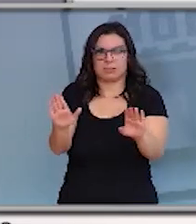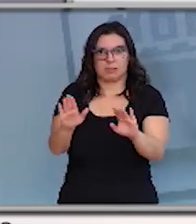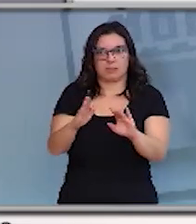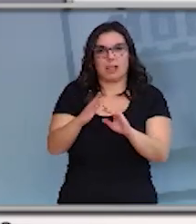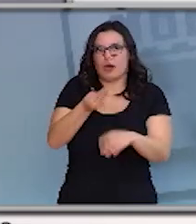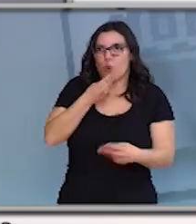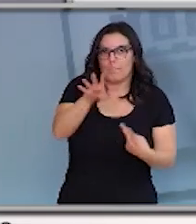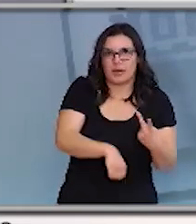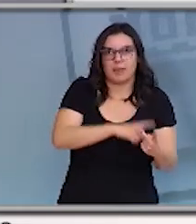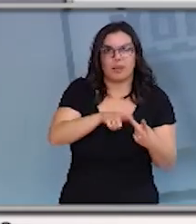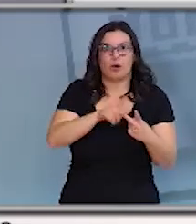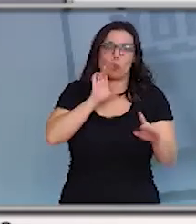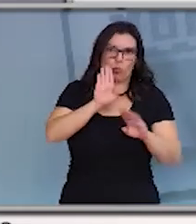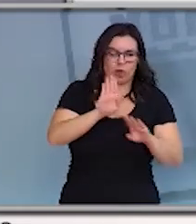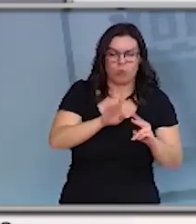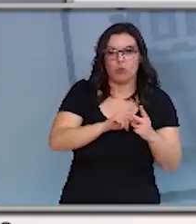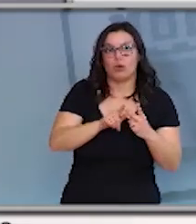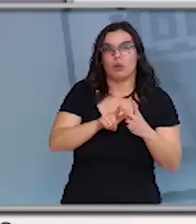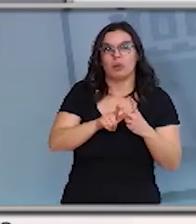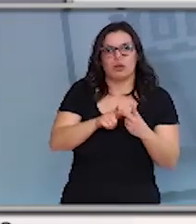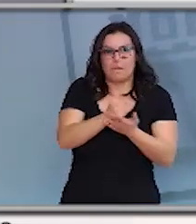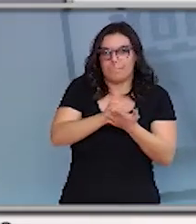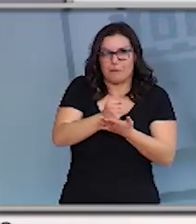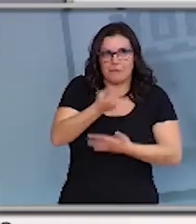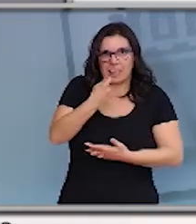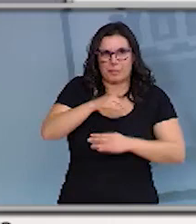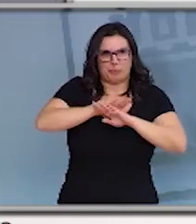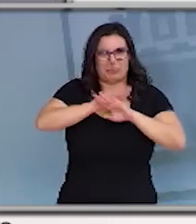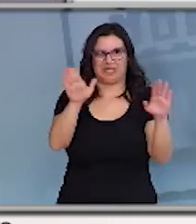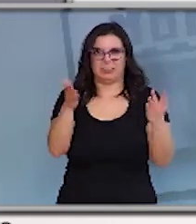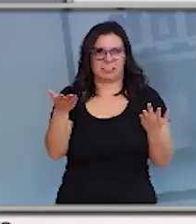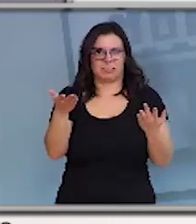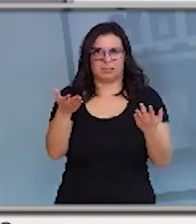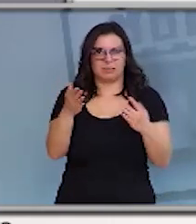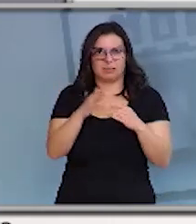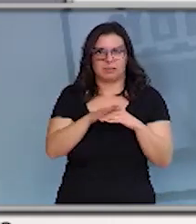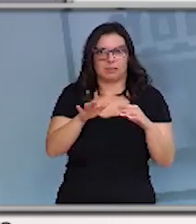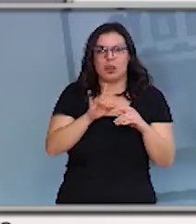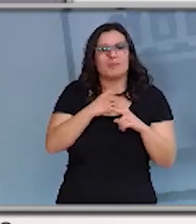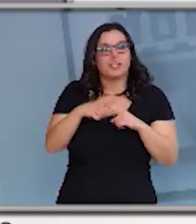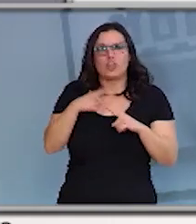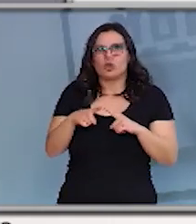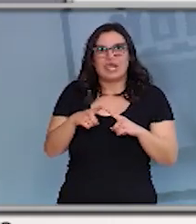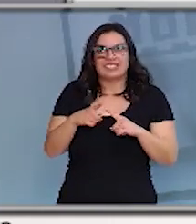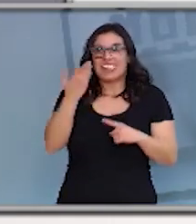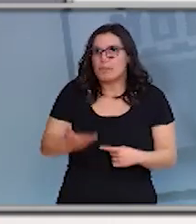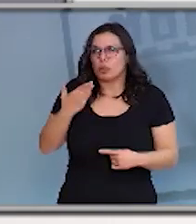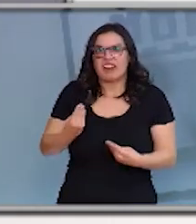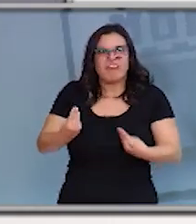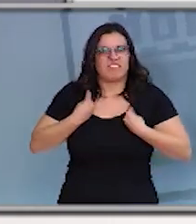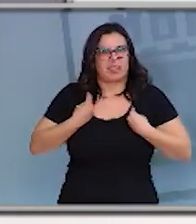alimentación con prudencia el abastecimiento de medicamentos o aquellas decisiones estrictamente vitales